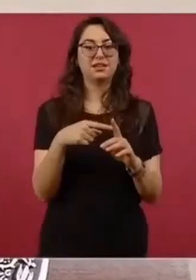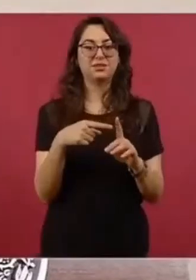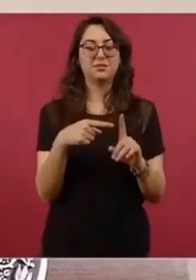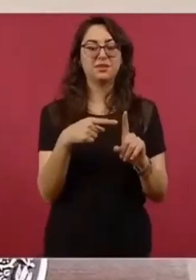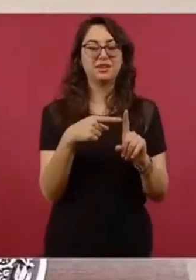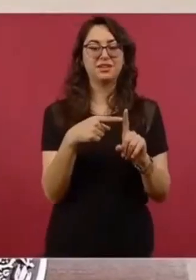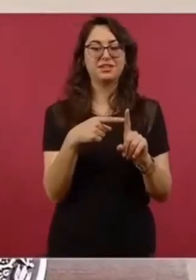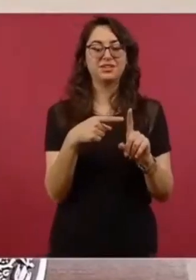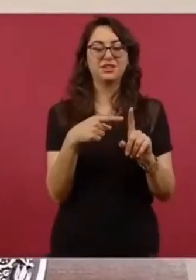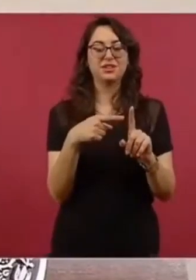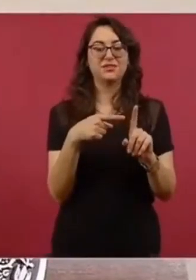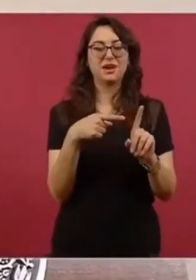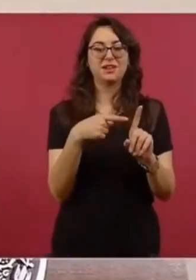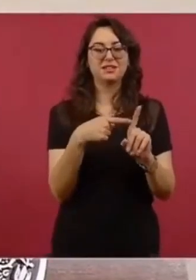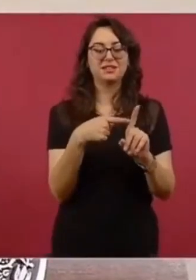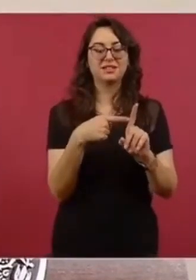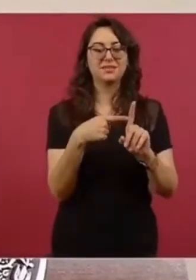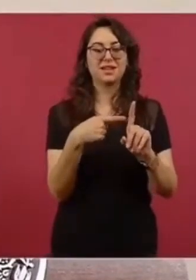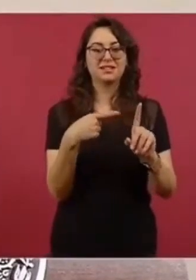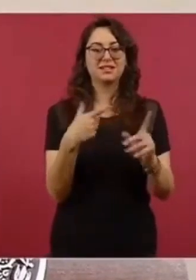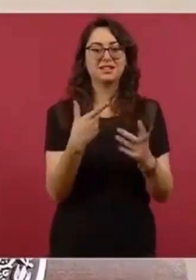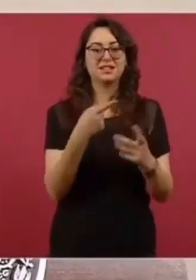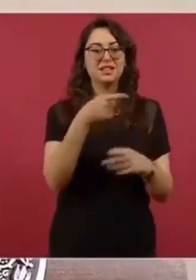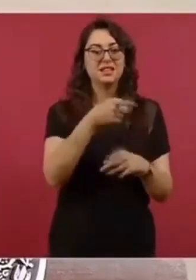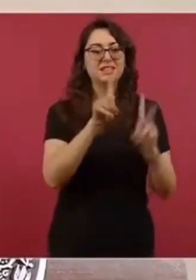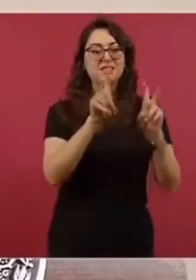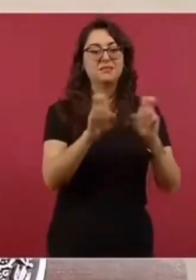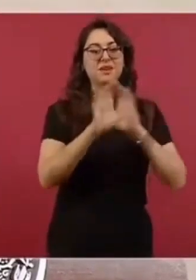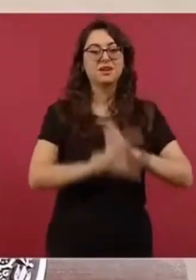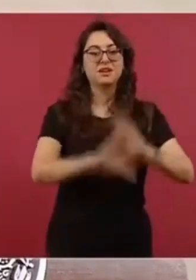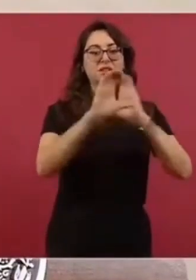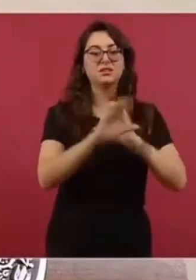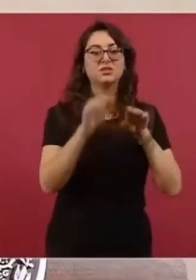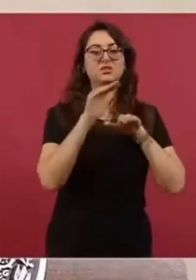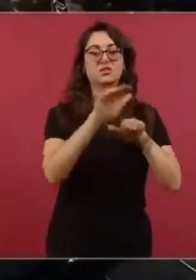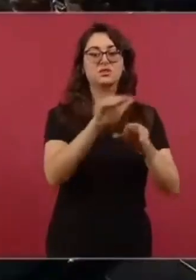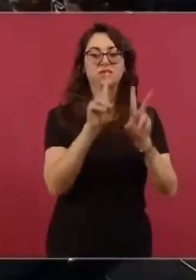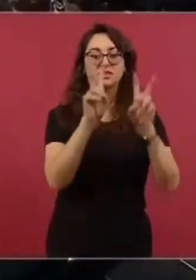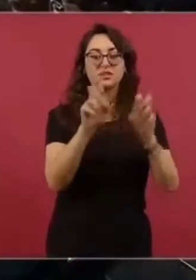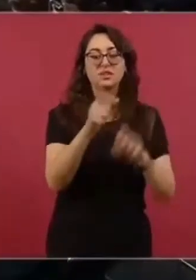sobre la canción que grabaron sobre el vapeo,